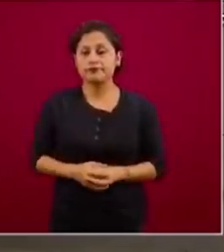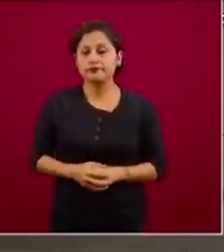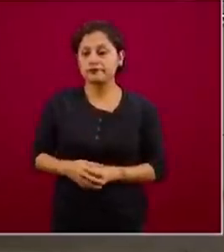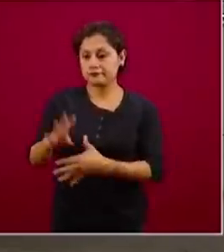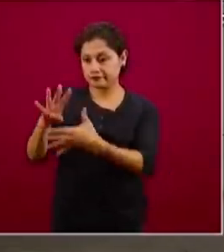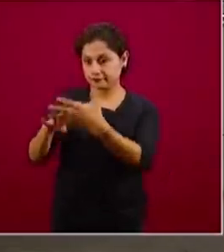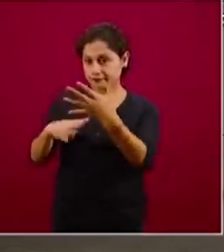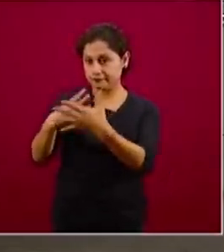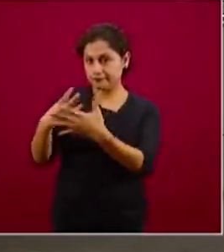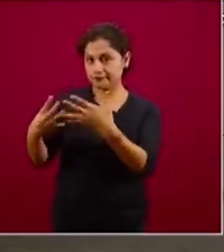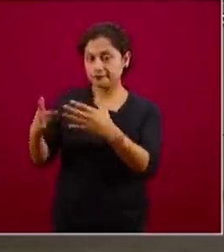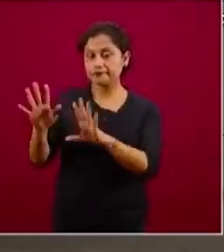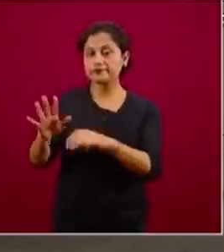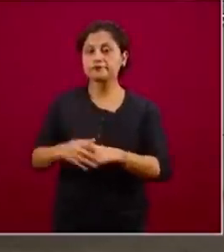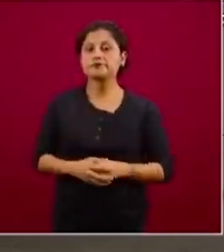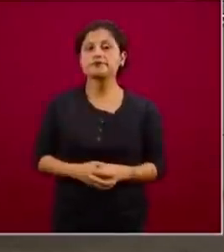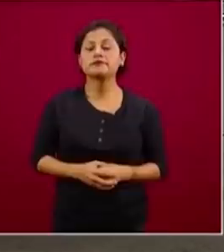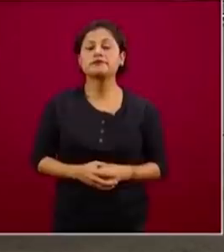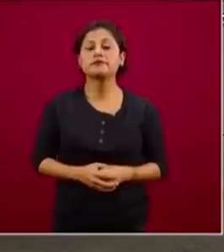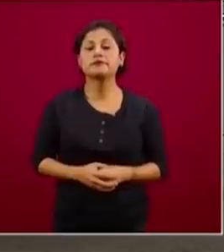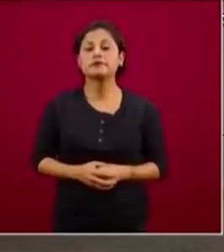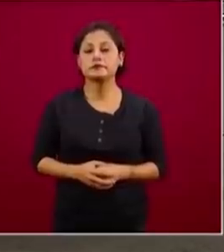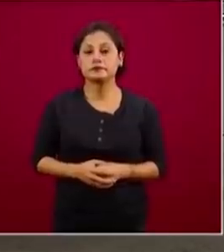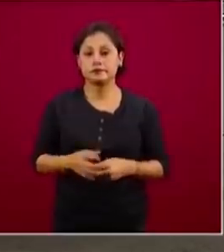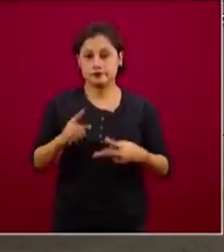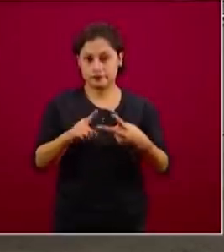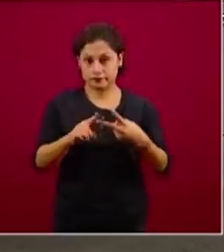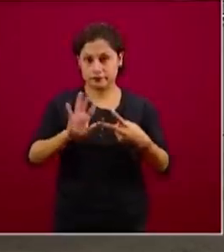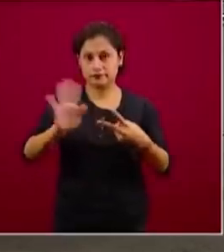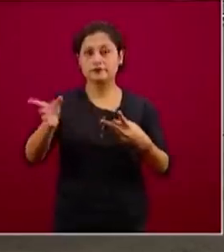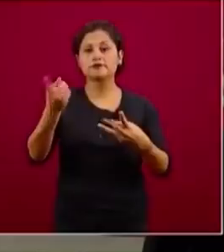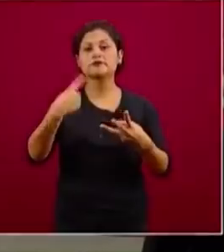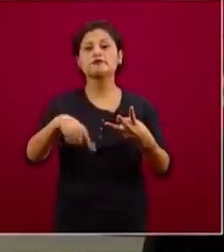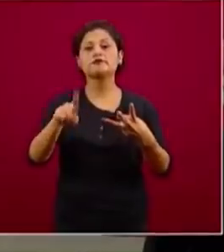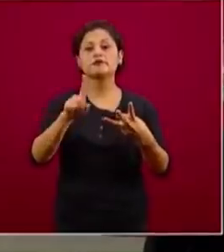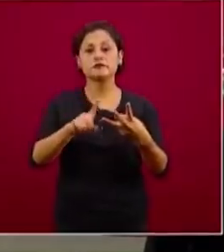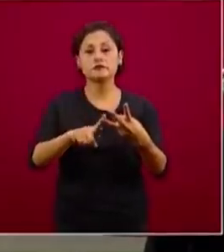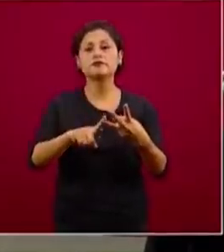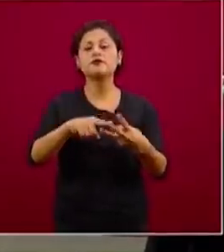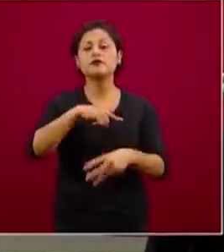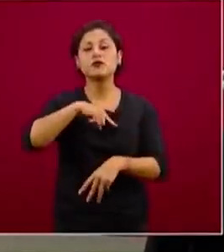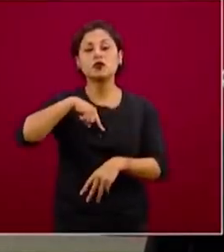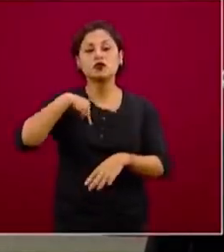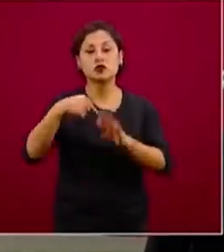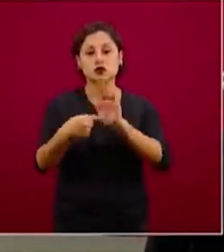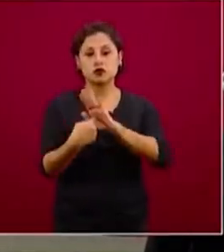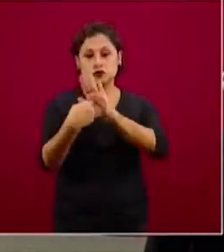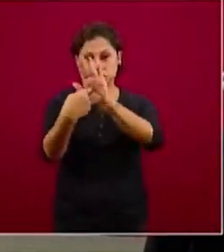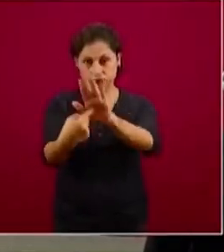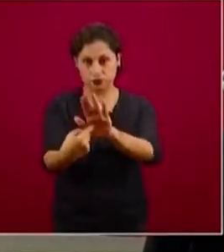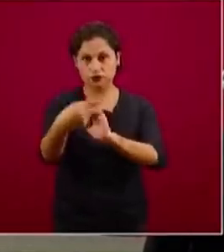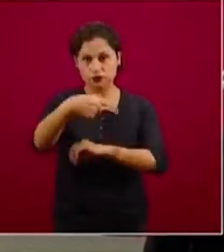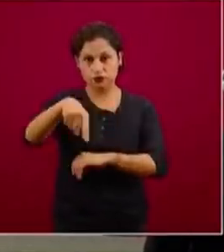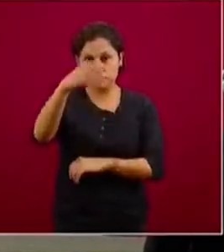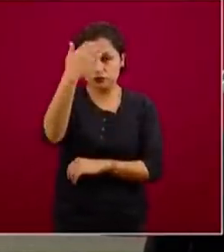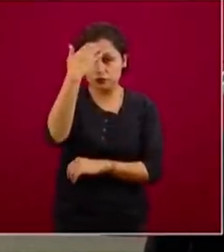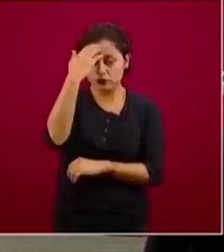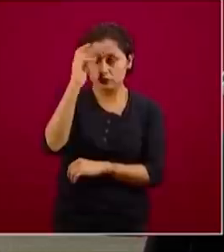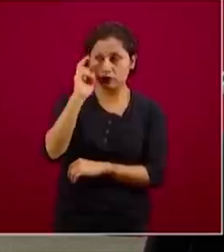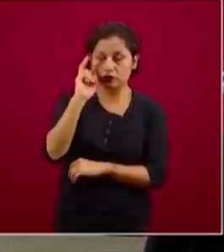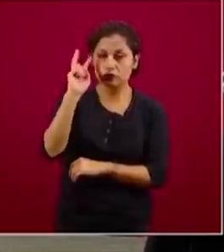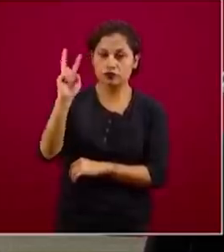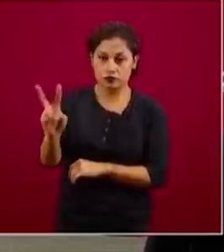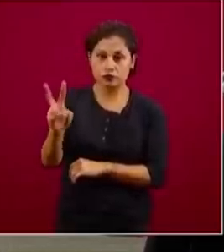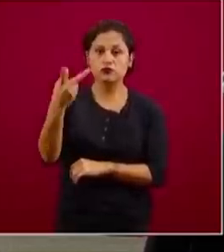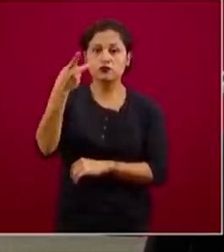Aquí tenemos lo segundo. Ahora tenemos un tercer elemento que nos interesa que lo conozcan ustedes en particular, pero como todo lo demás queremos